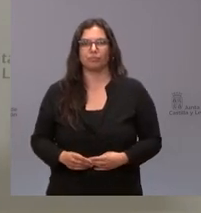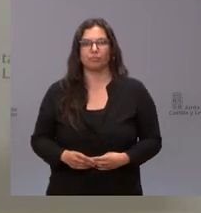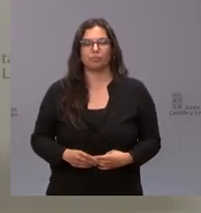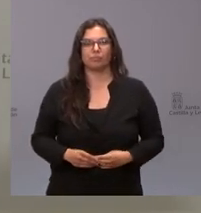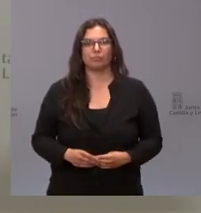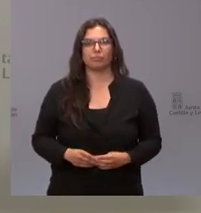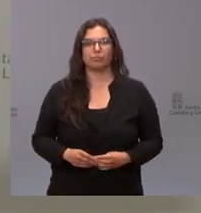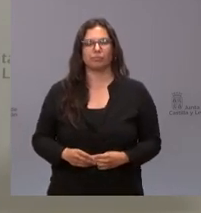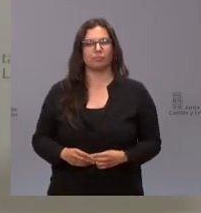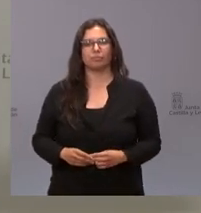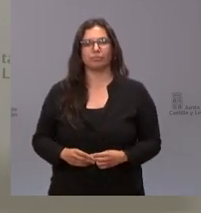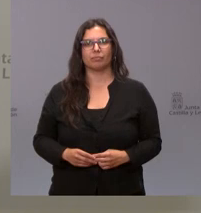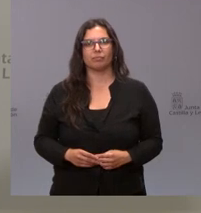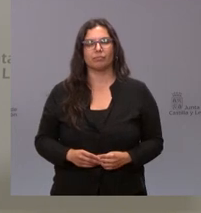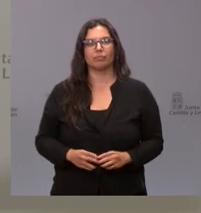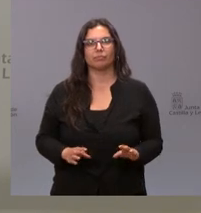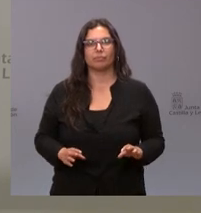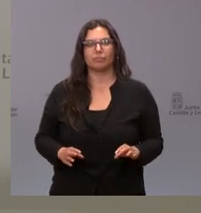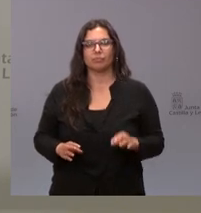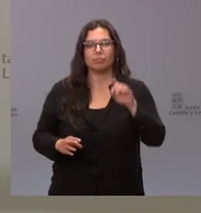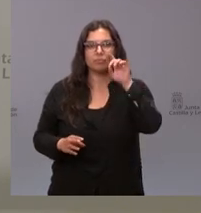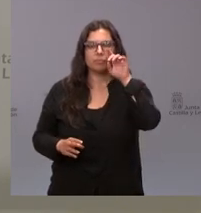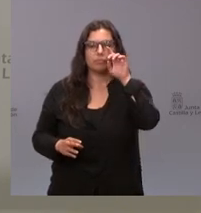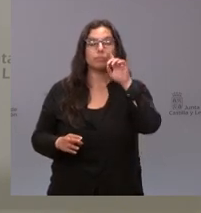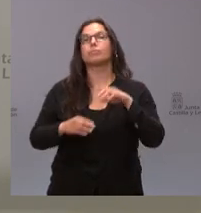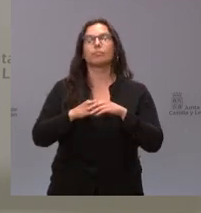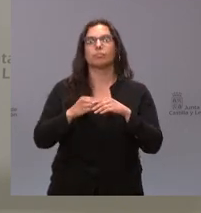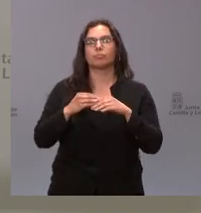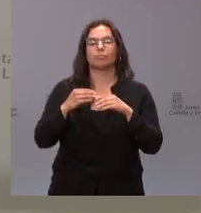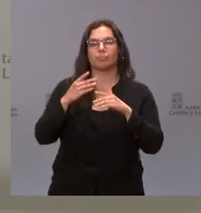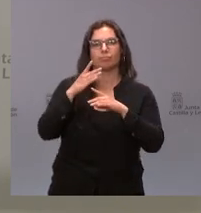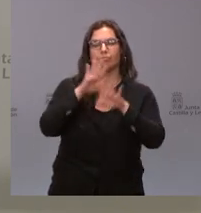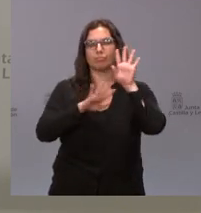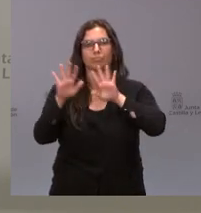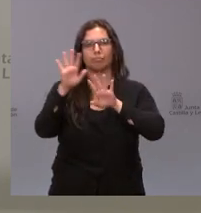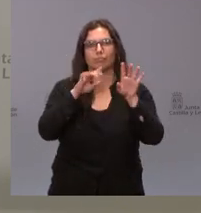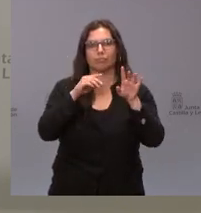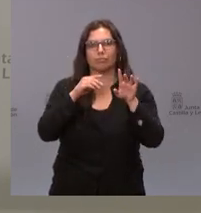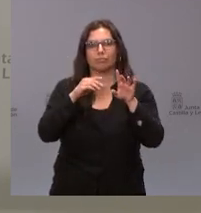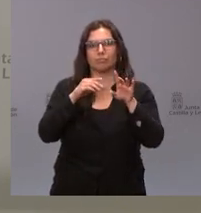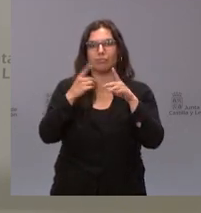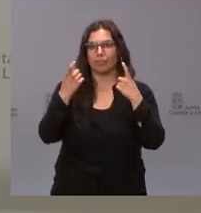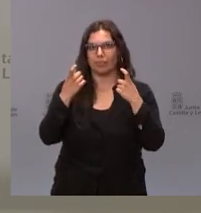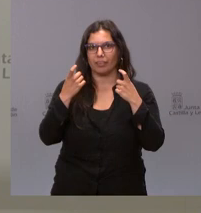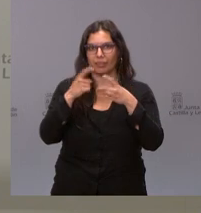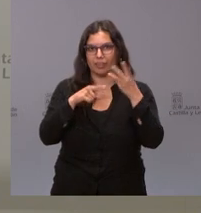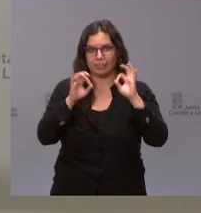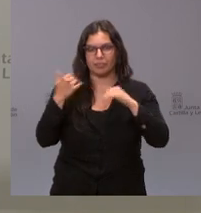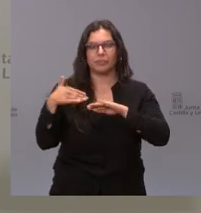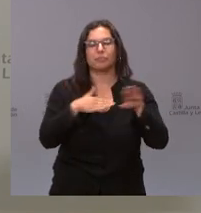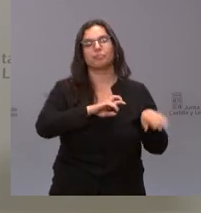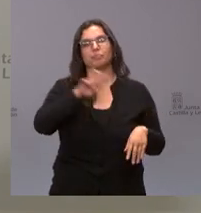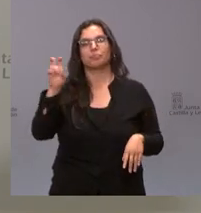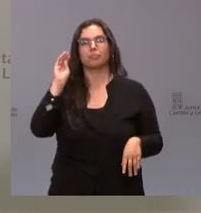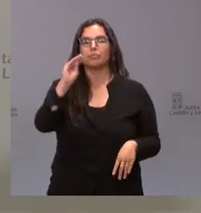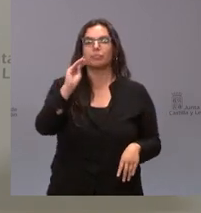Sobre la foto eran esas preguntas ¿verdad? Sí, perdón Perdón No, quedan tres preguntas eran esas tres Sobre la